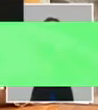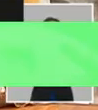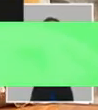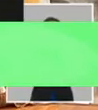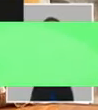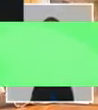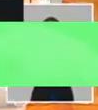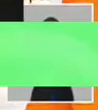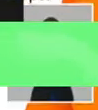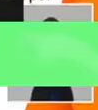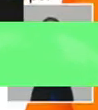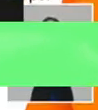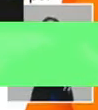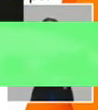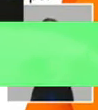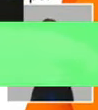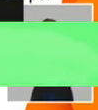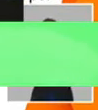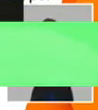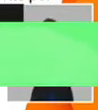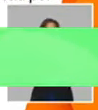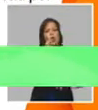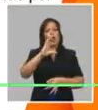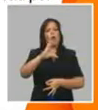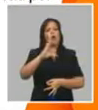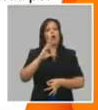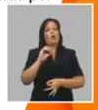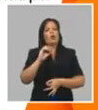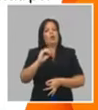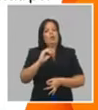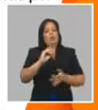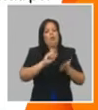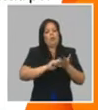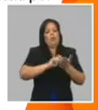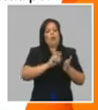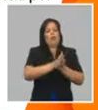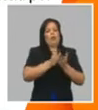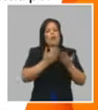personales?